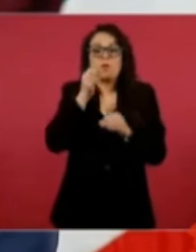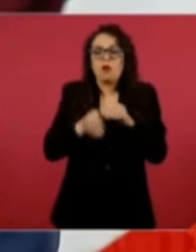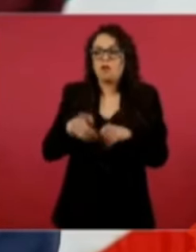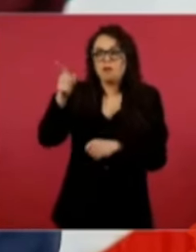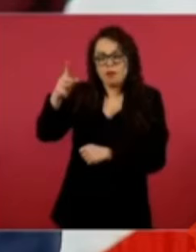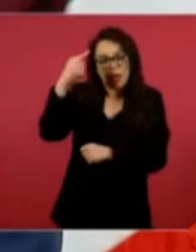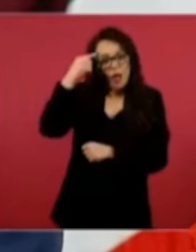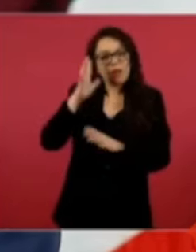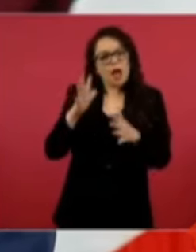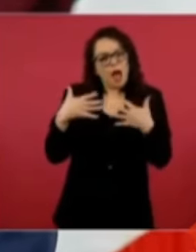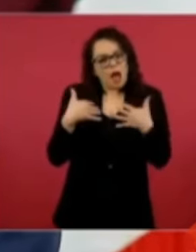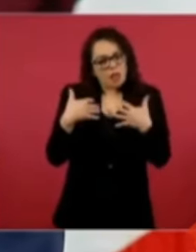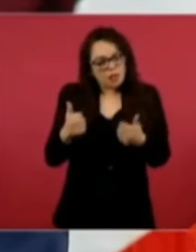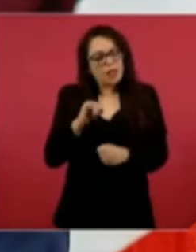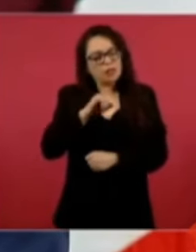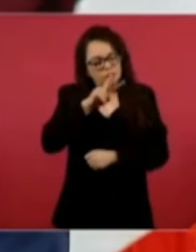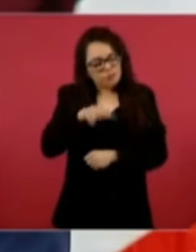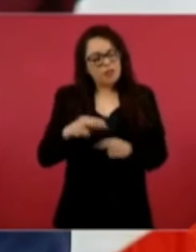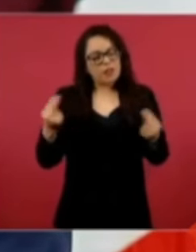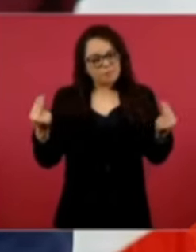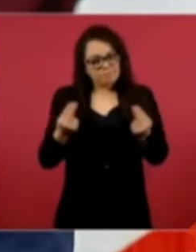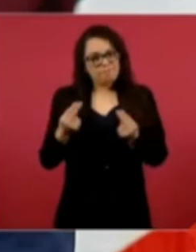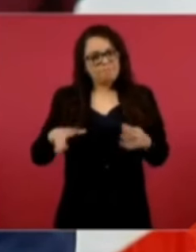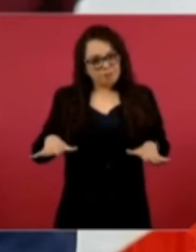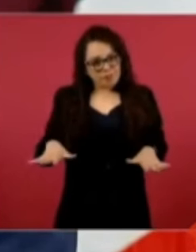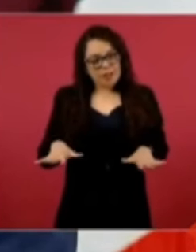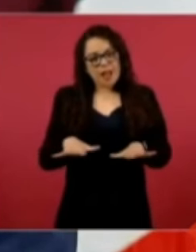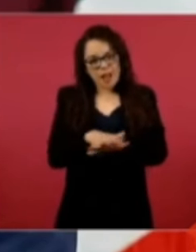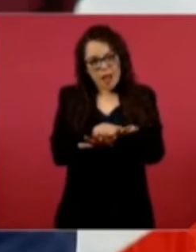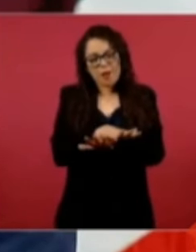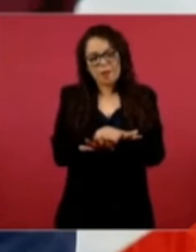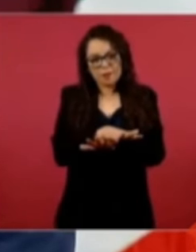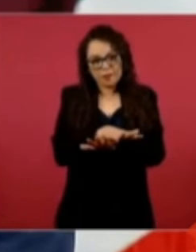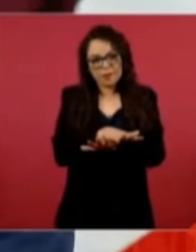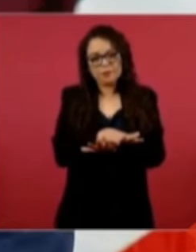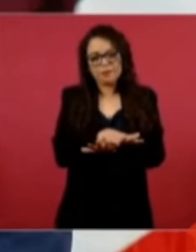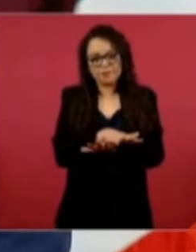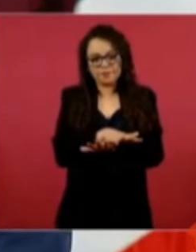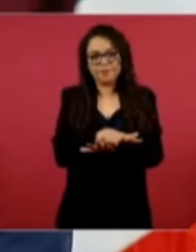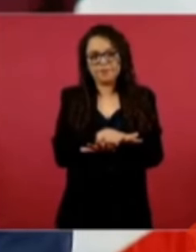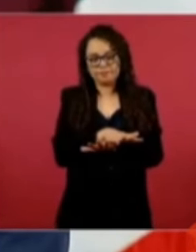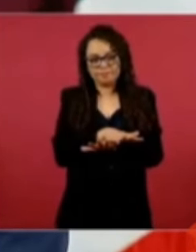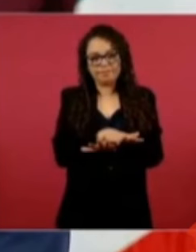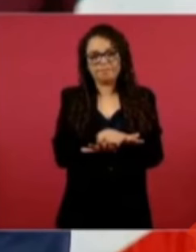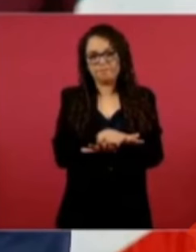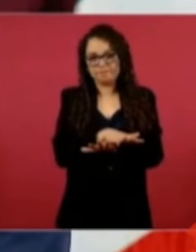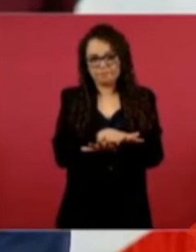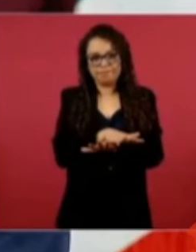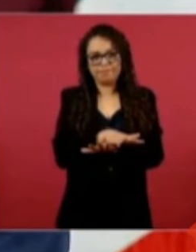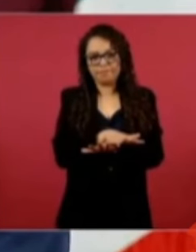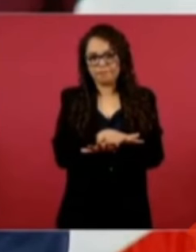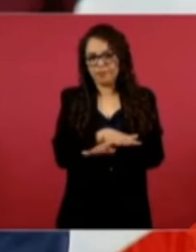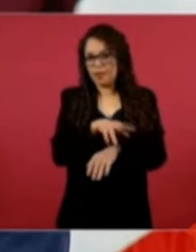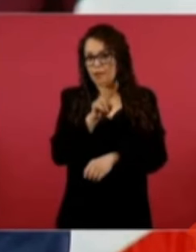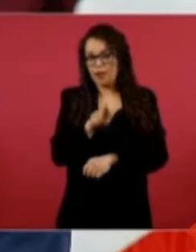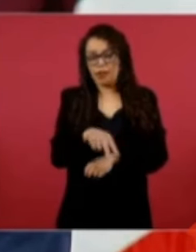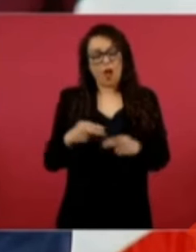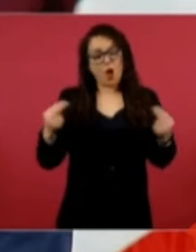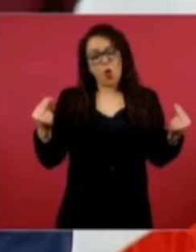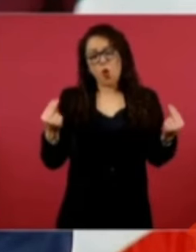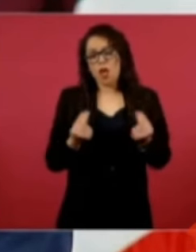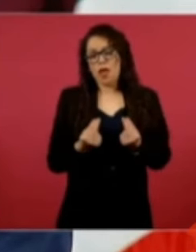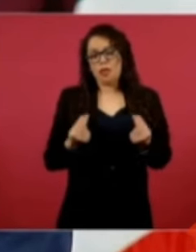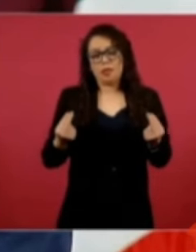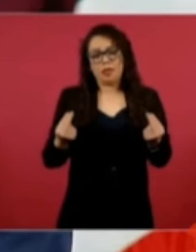de que es necesaria, es urgente la reforma.